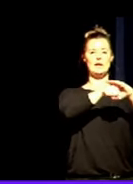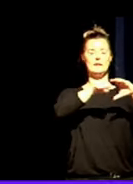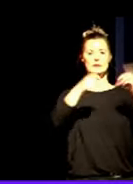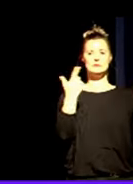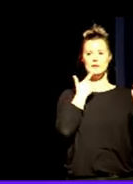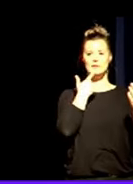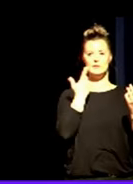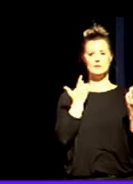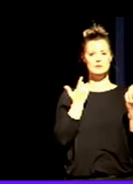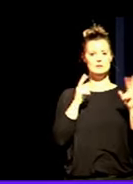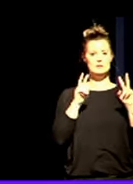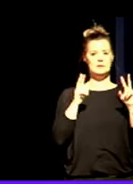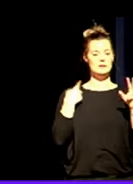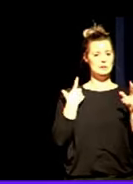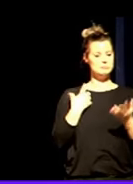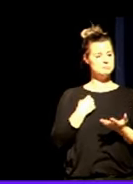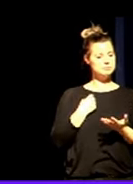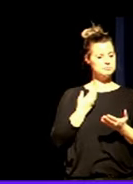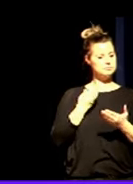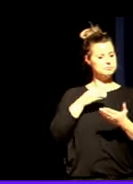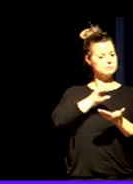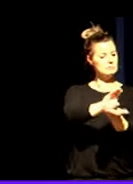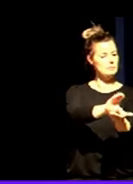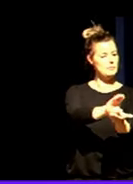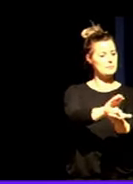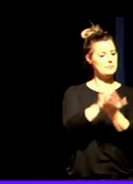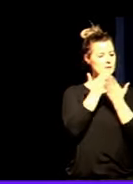screening de depresión mayor en los adolescentes, entre los 12 y 14 años.